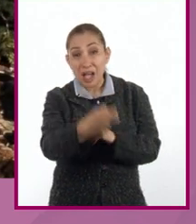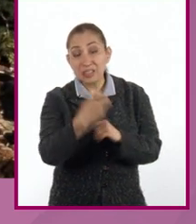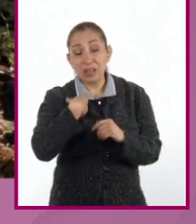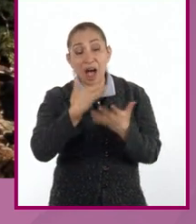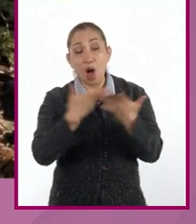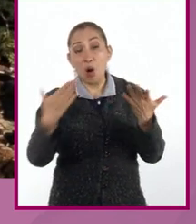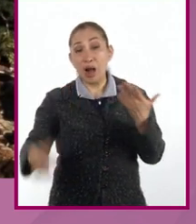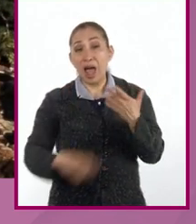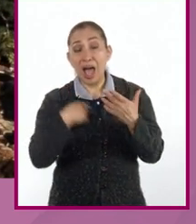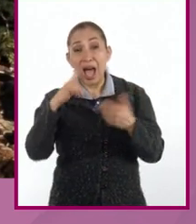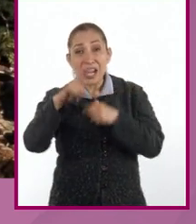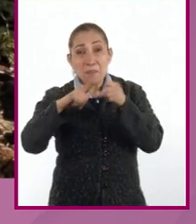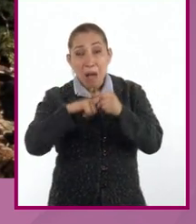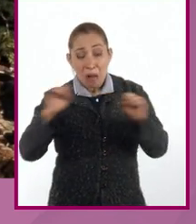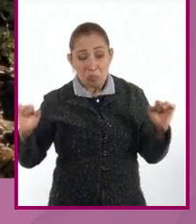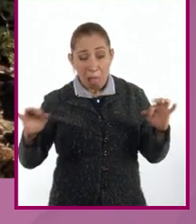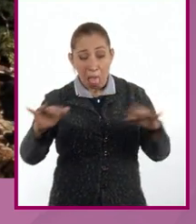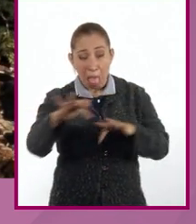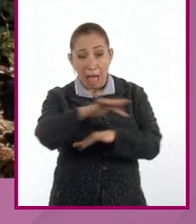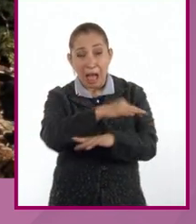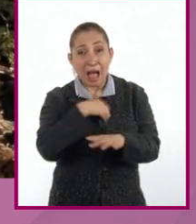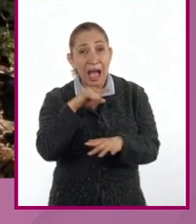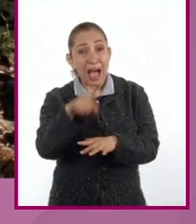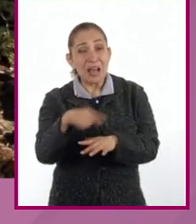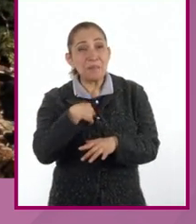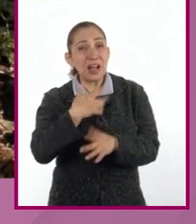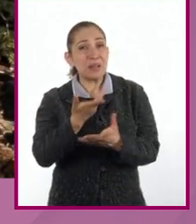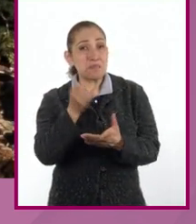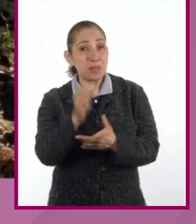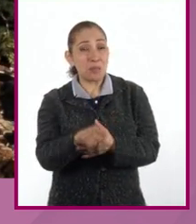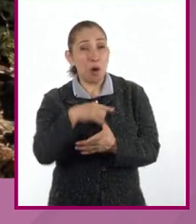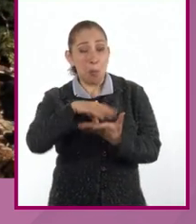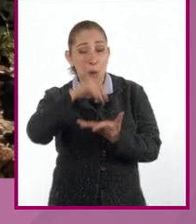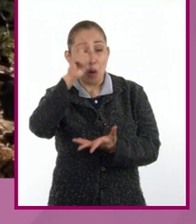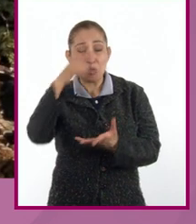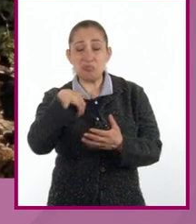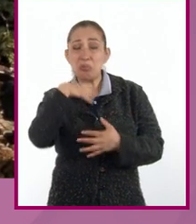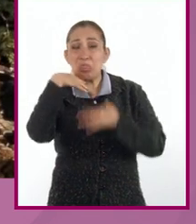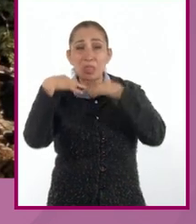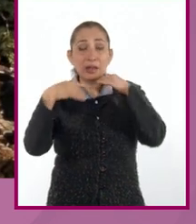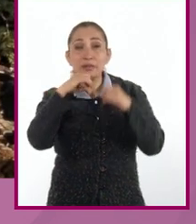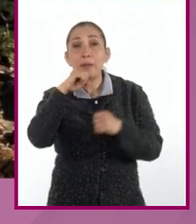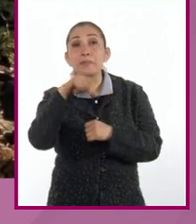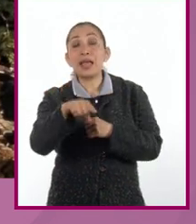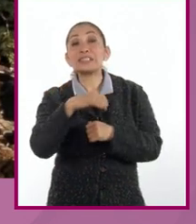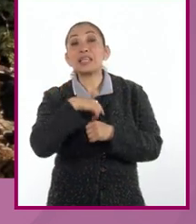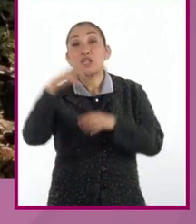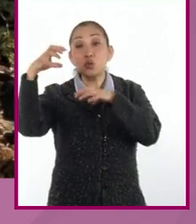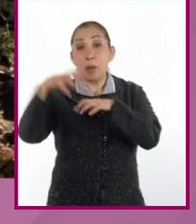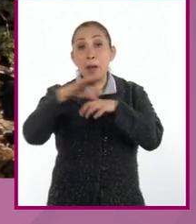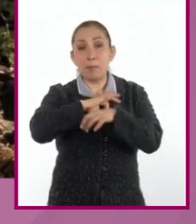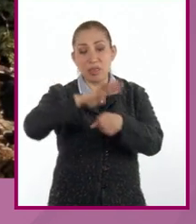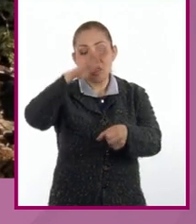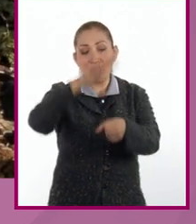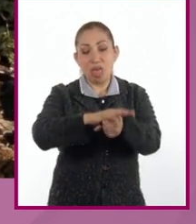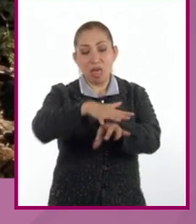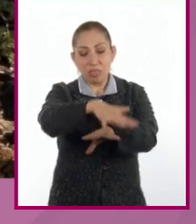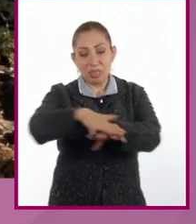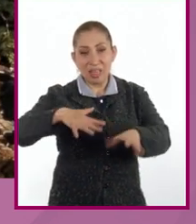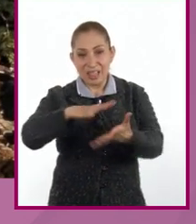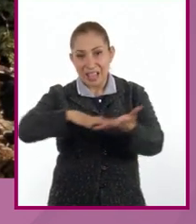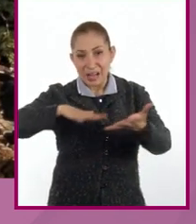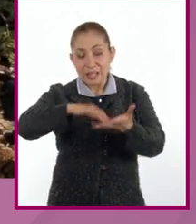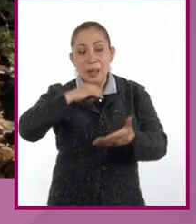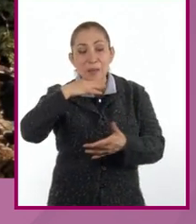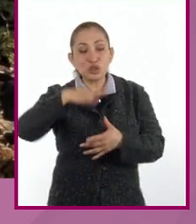convierte en nichos de fauna nociva, causa de enfermedades ocasionadas por el polvo y la contaminación. Además de que si llueve, pueden tapar los drenajes y también